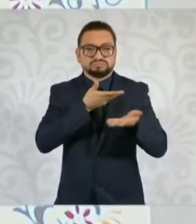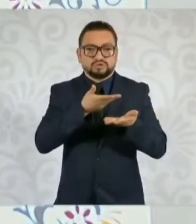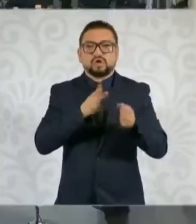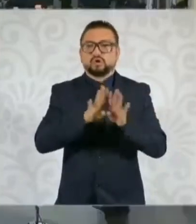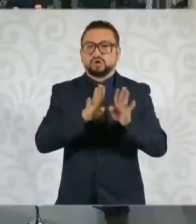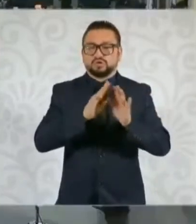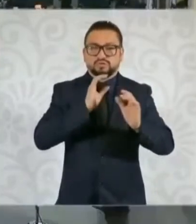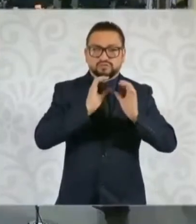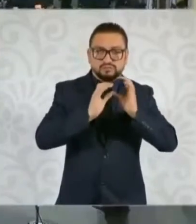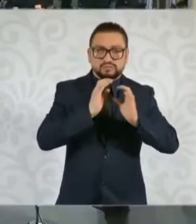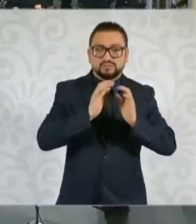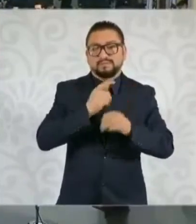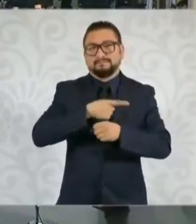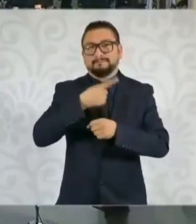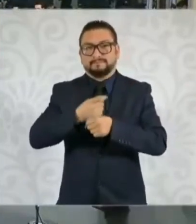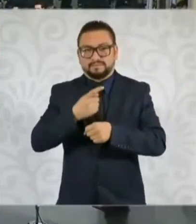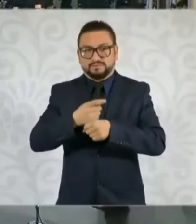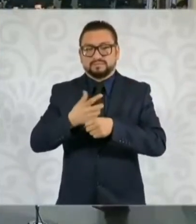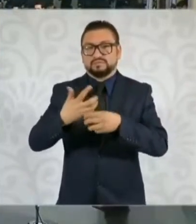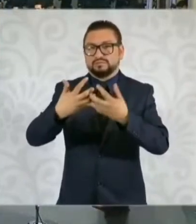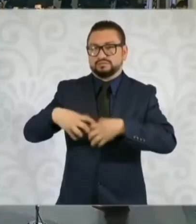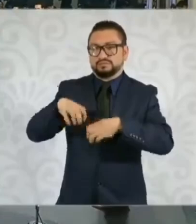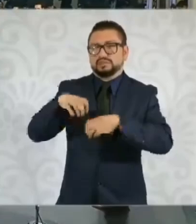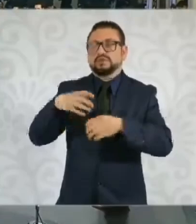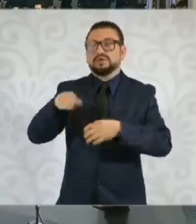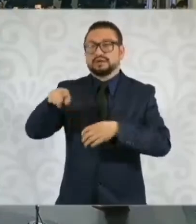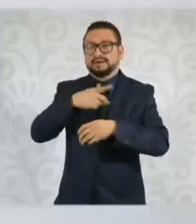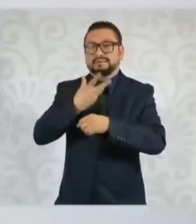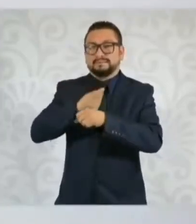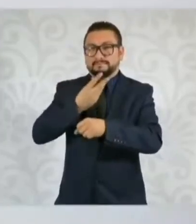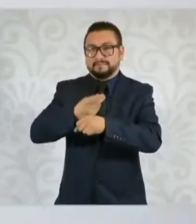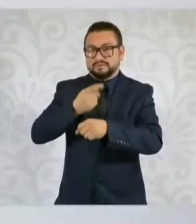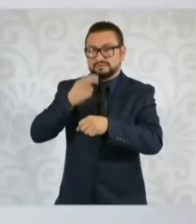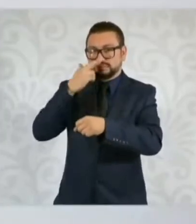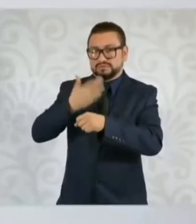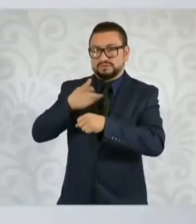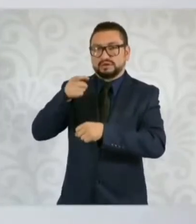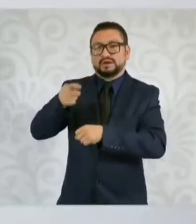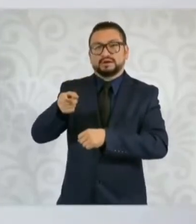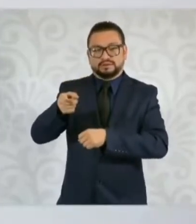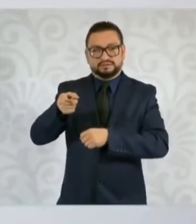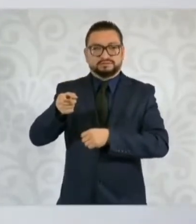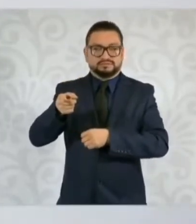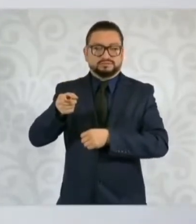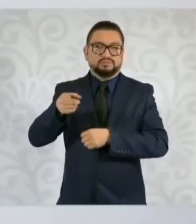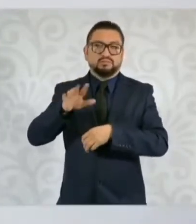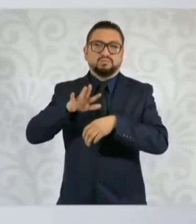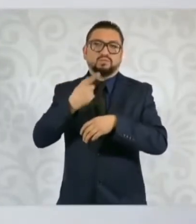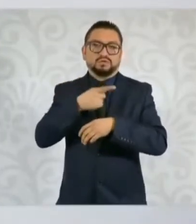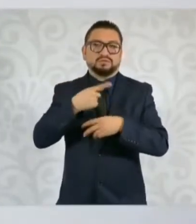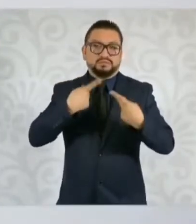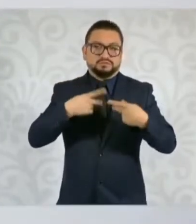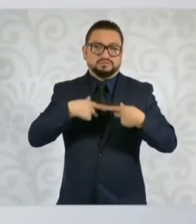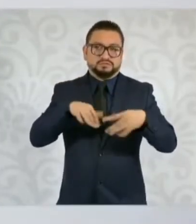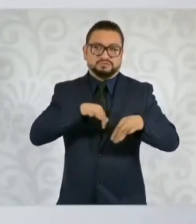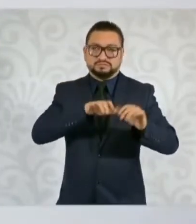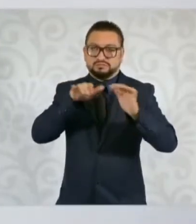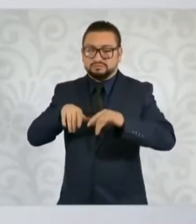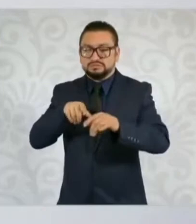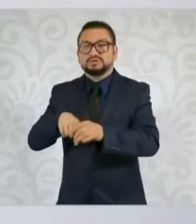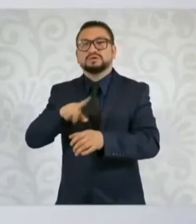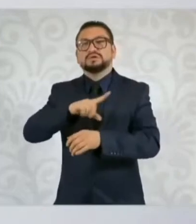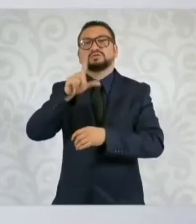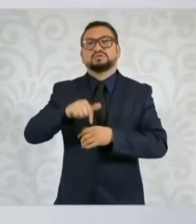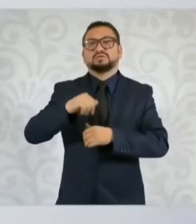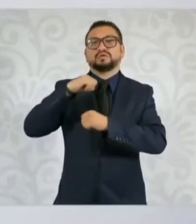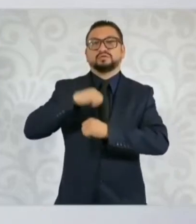son las empresas de mantenimiento que estuvieron, que son los que contrataron a los trabajadores, después las autoridades.